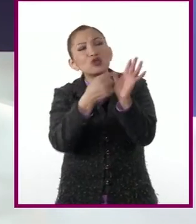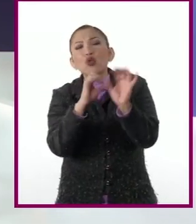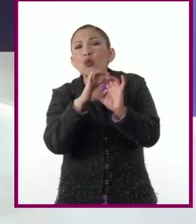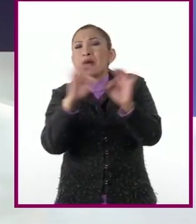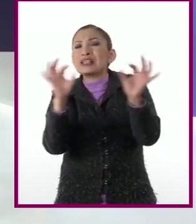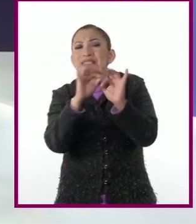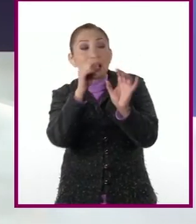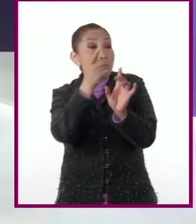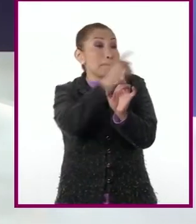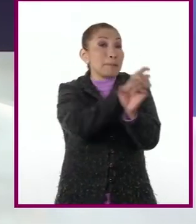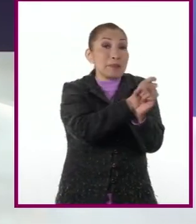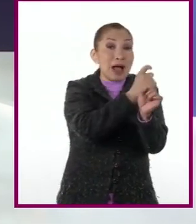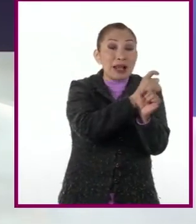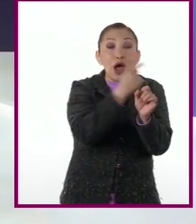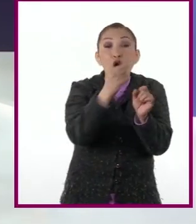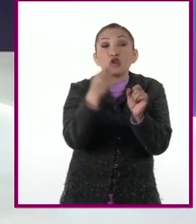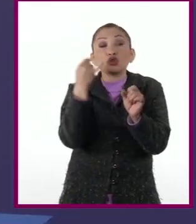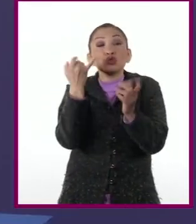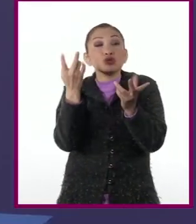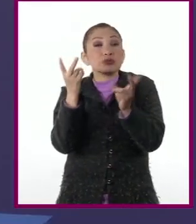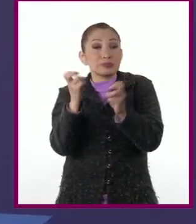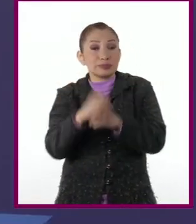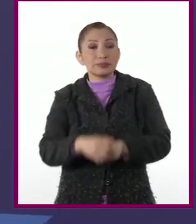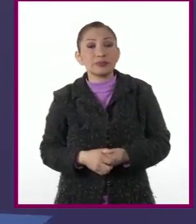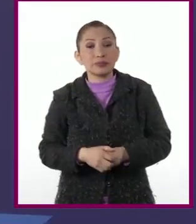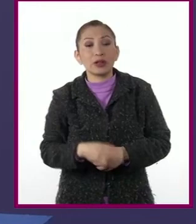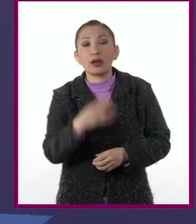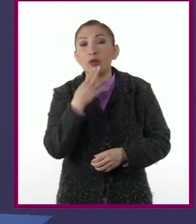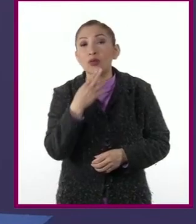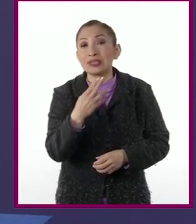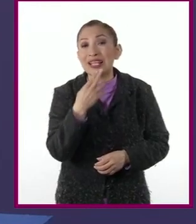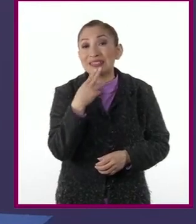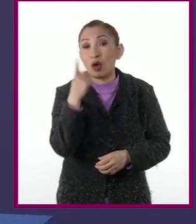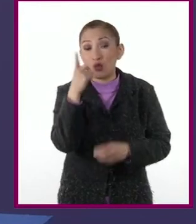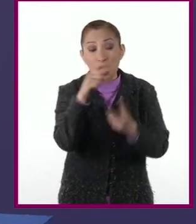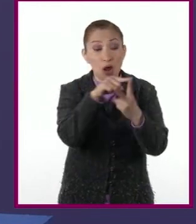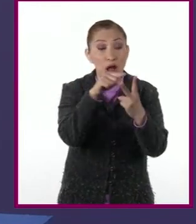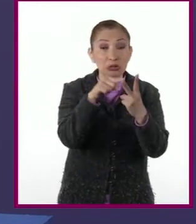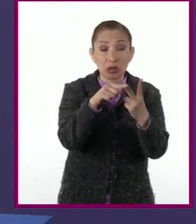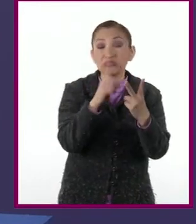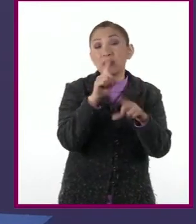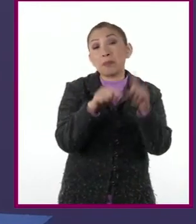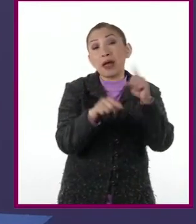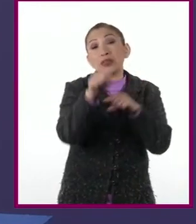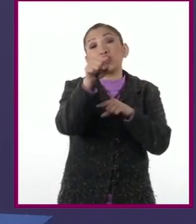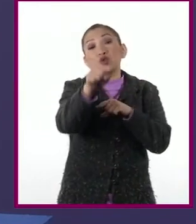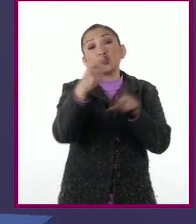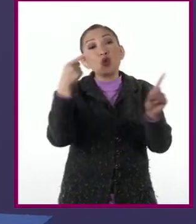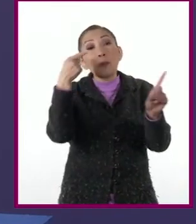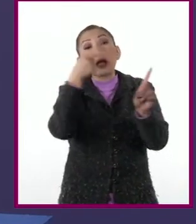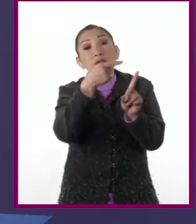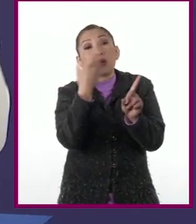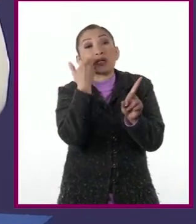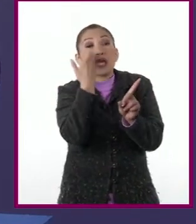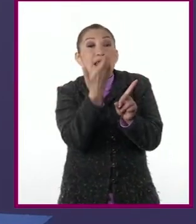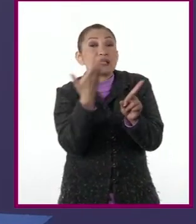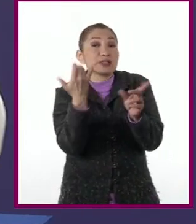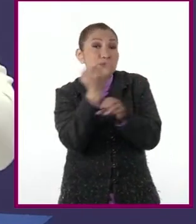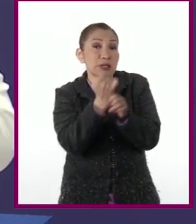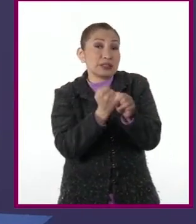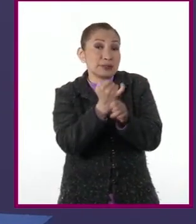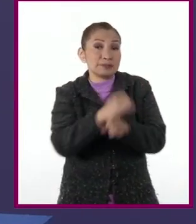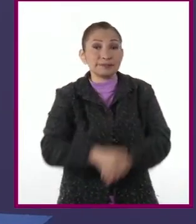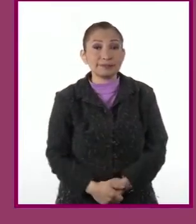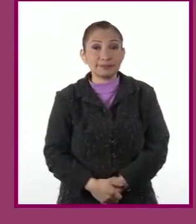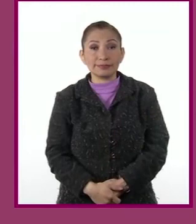las fuentes primarias o a sus contenidos. Utilizar una u otra dependerá de los objetivos que persigan en su